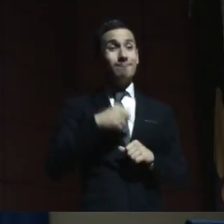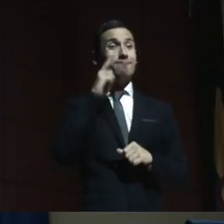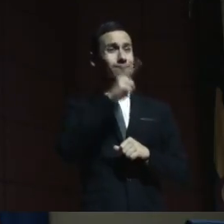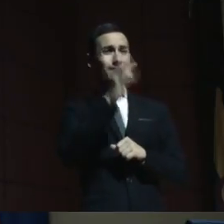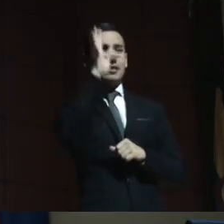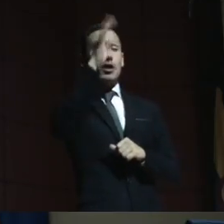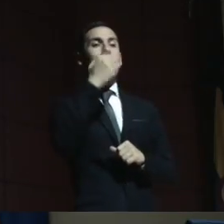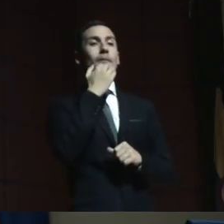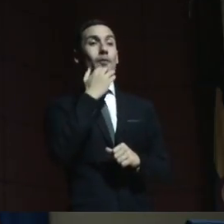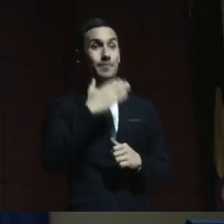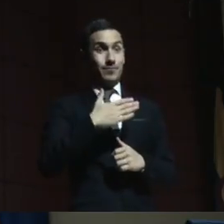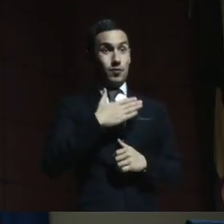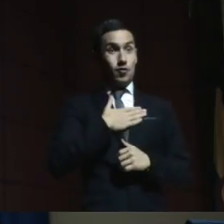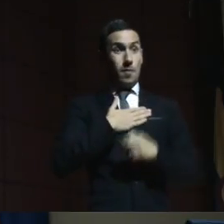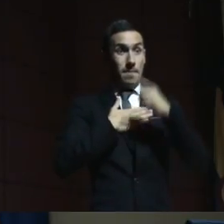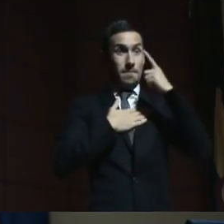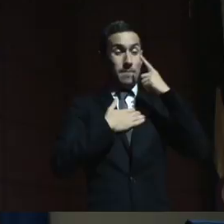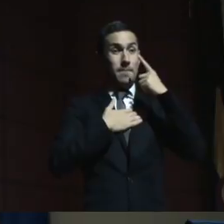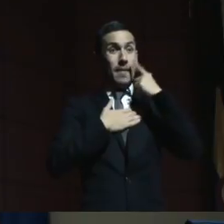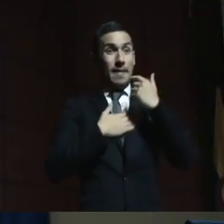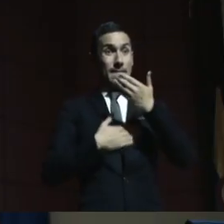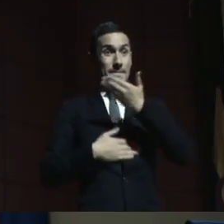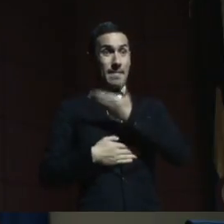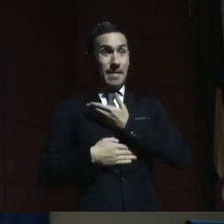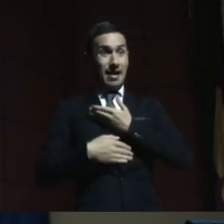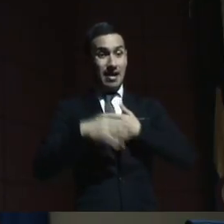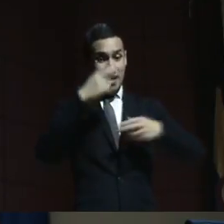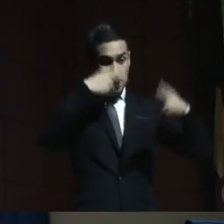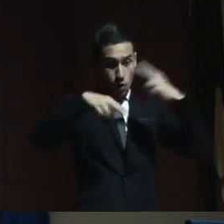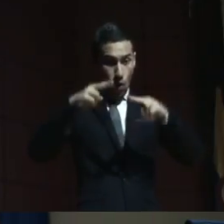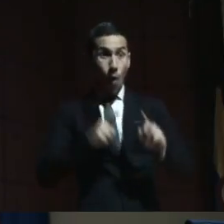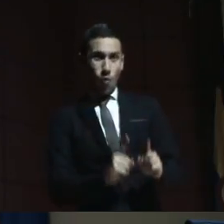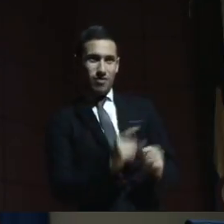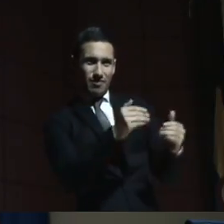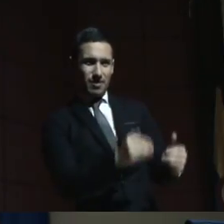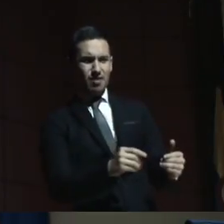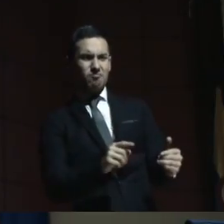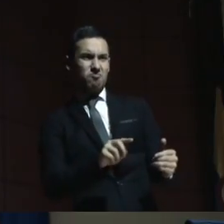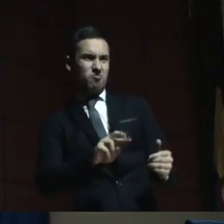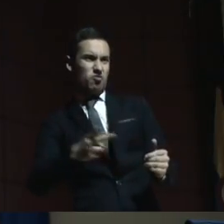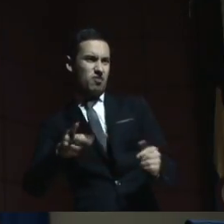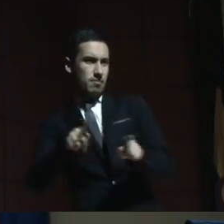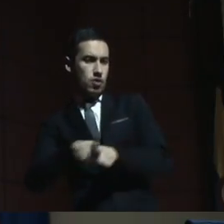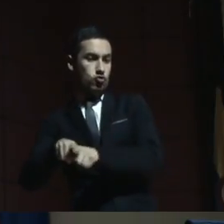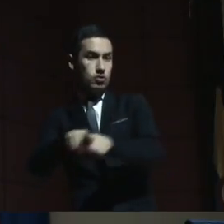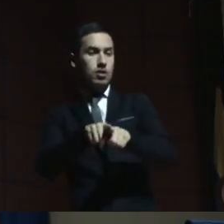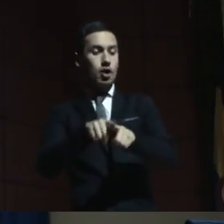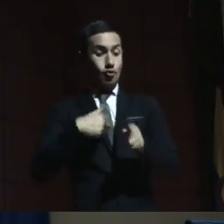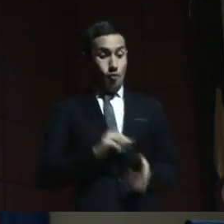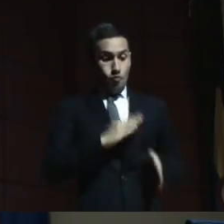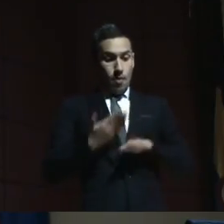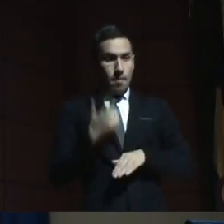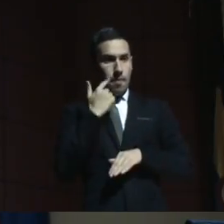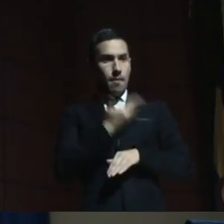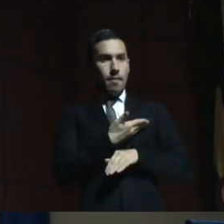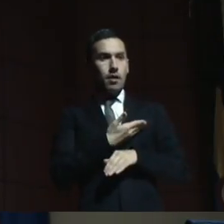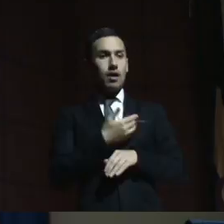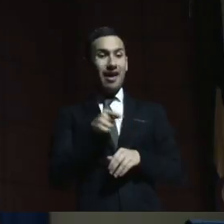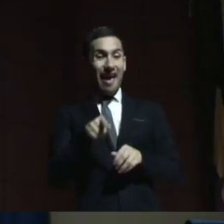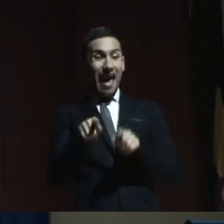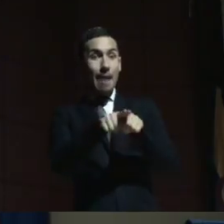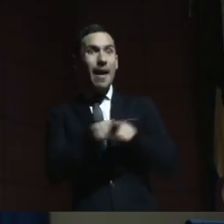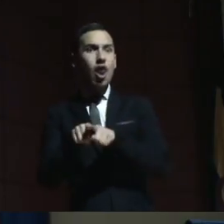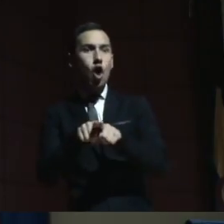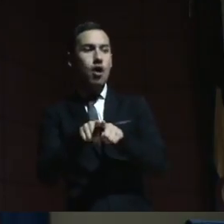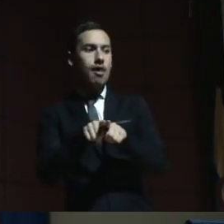le quitan todo, especialmente la pensión que ha heredado este hermano con discapacidad y lo encierran en